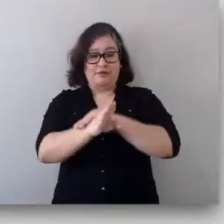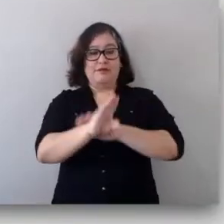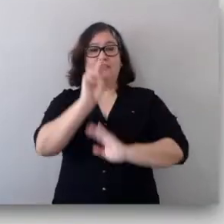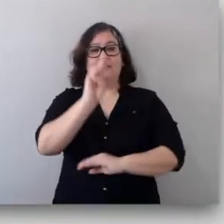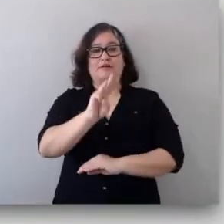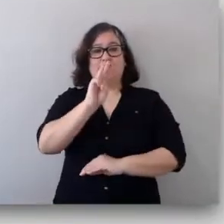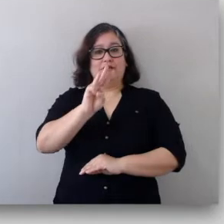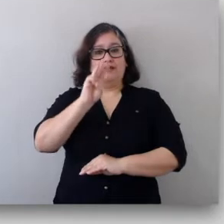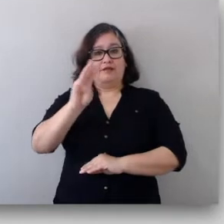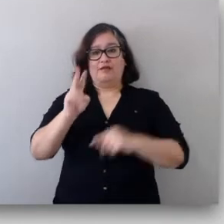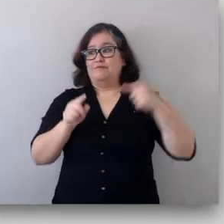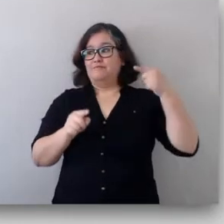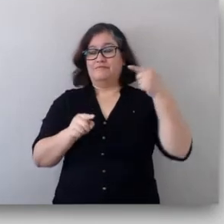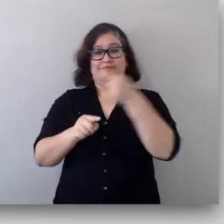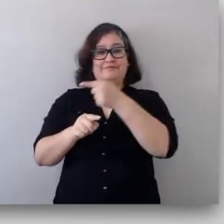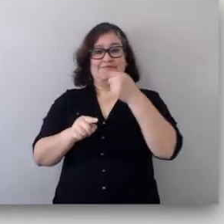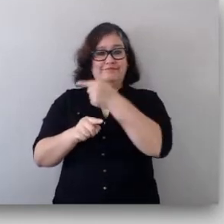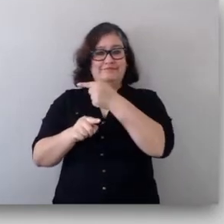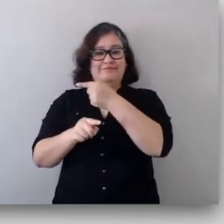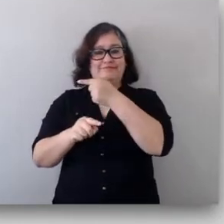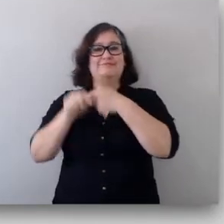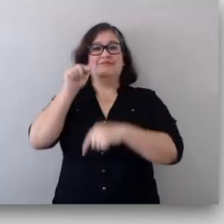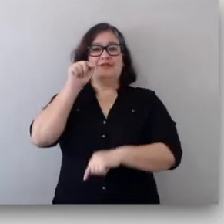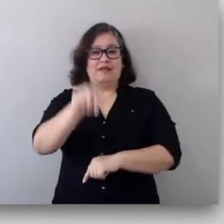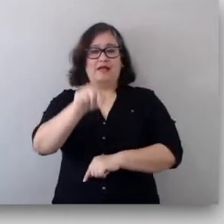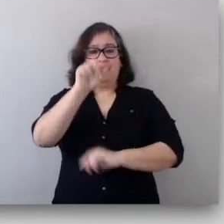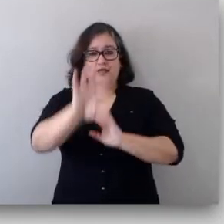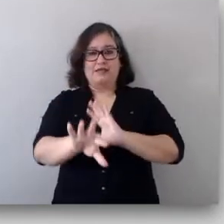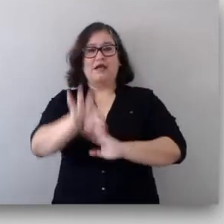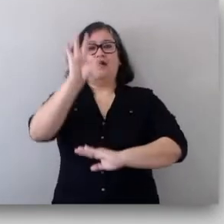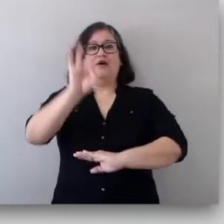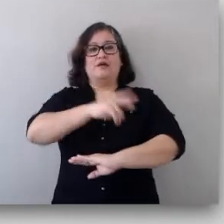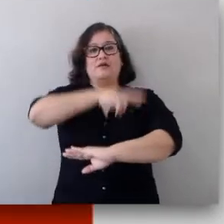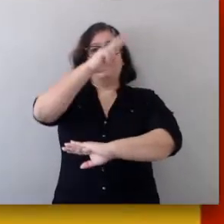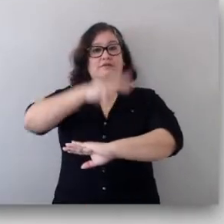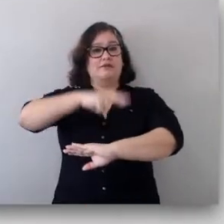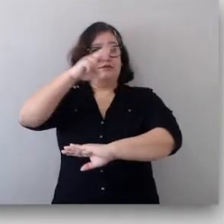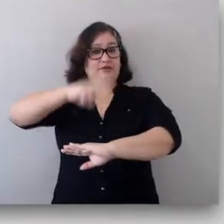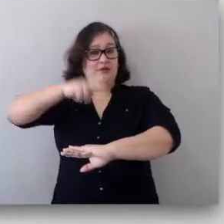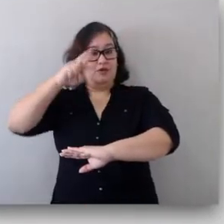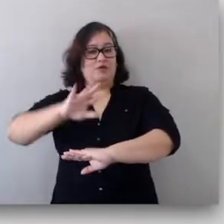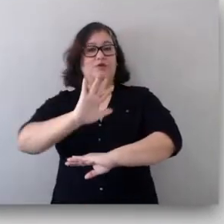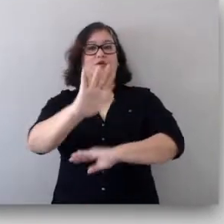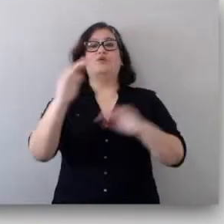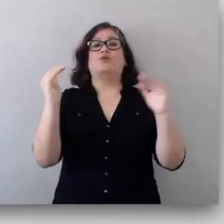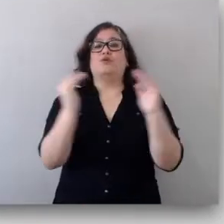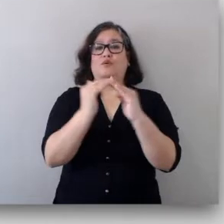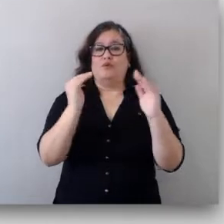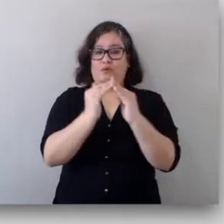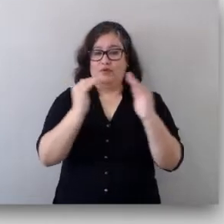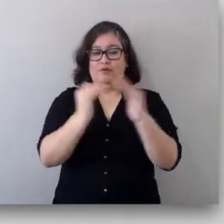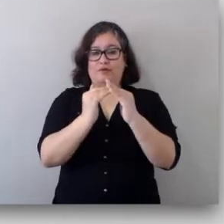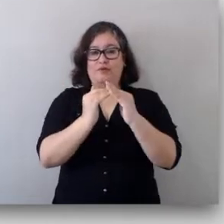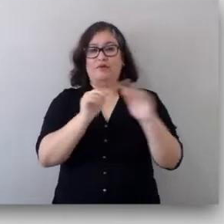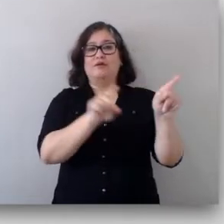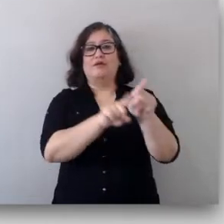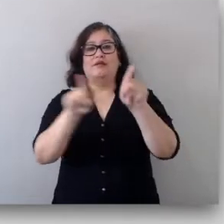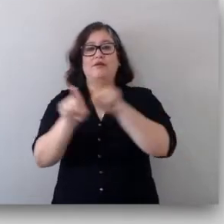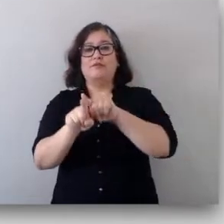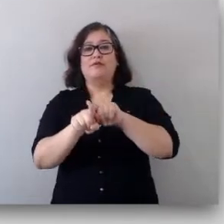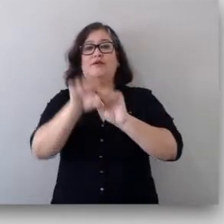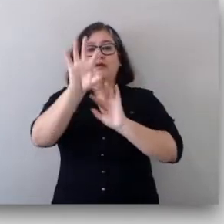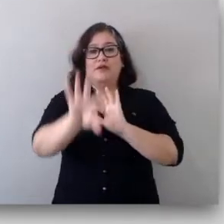serviciosvirtuales.trabajo.gob.pe Ahí, escogerás la sede virtual de tu región.